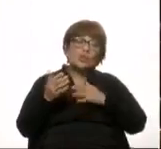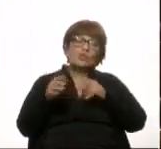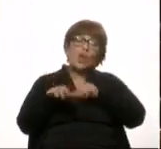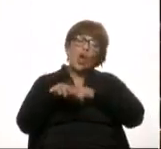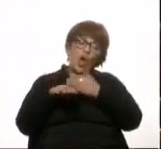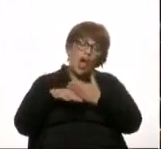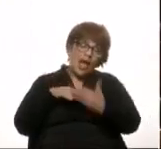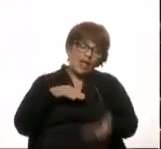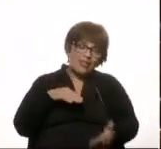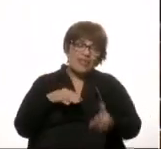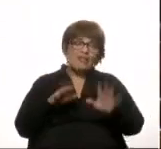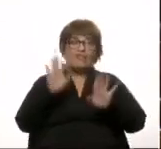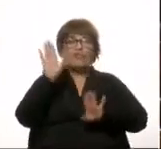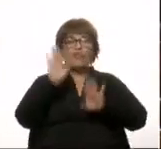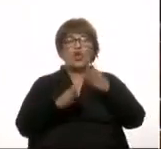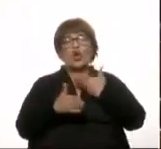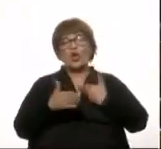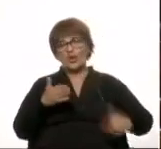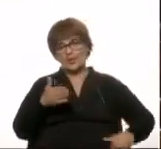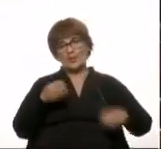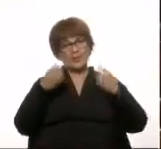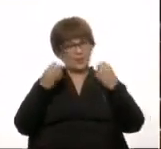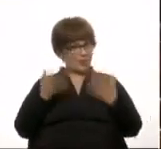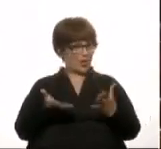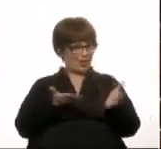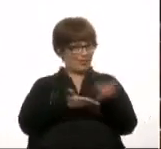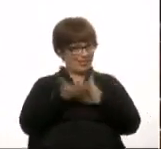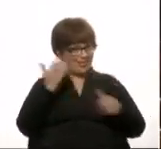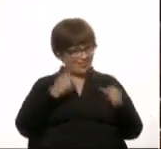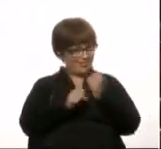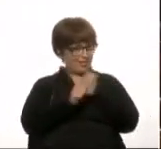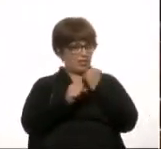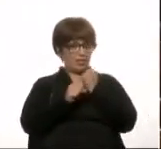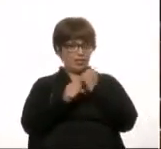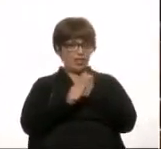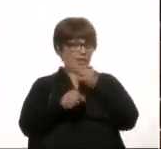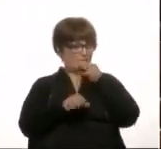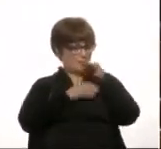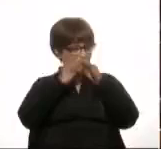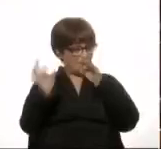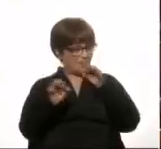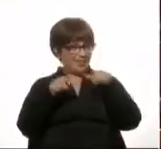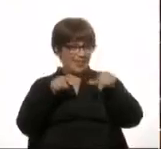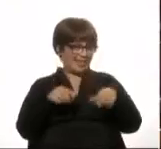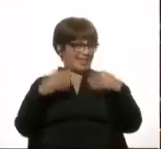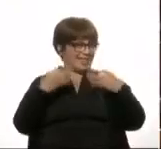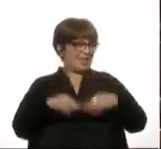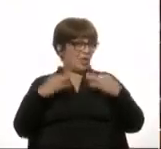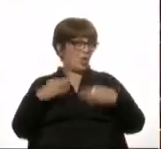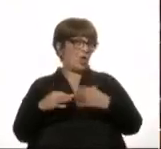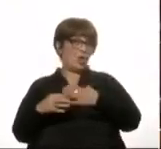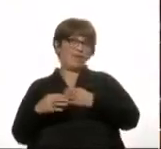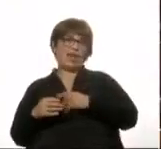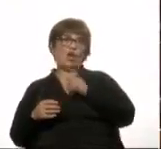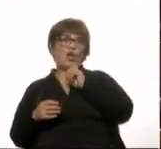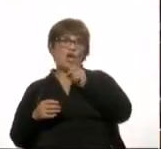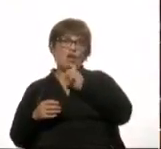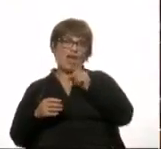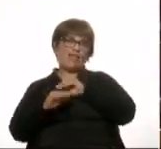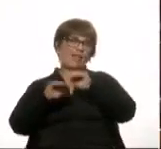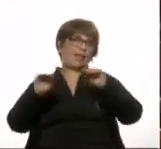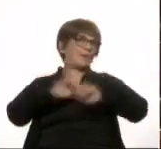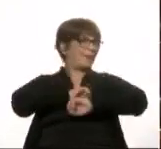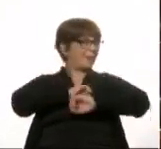apoyado o votado a este gobierno. Porque si hablamos de beneficios laborales, seguramente con los partidos tradicionales comunicamos muy mal,